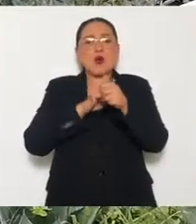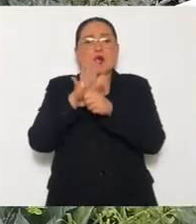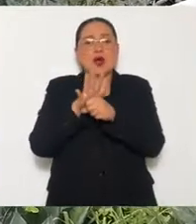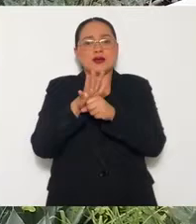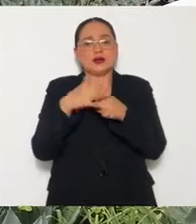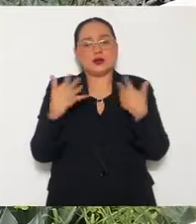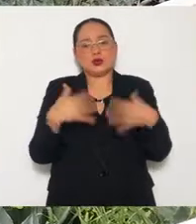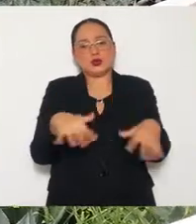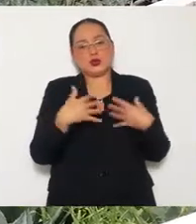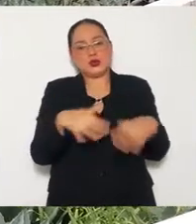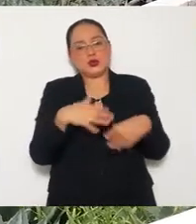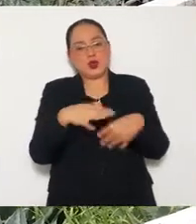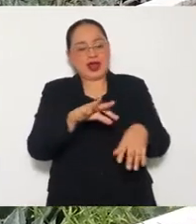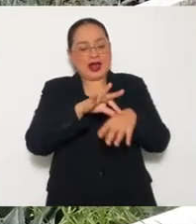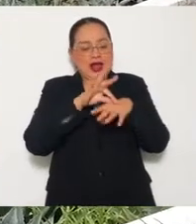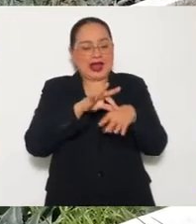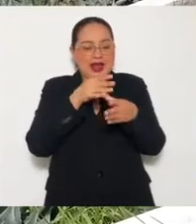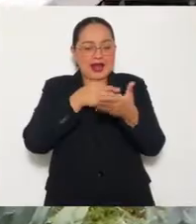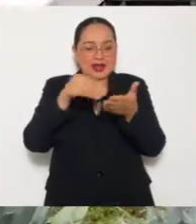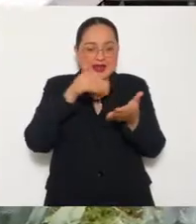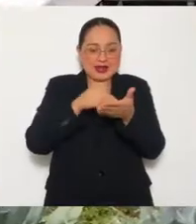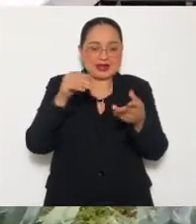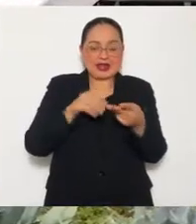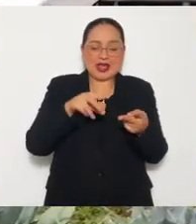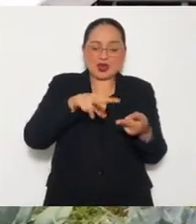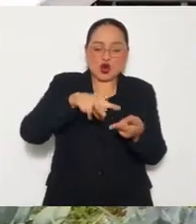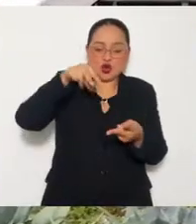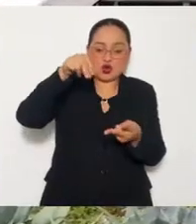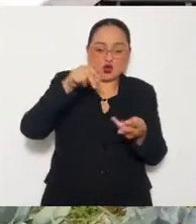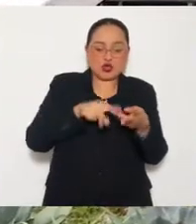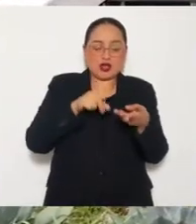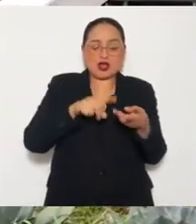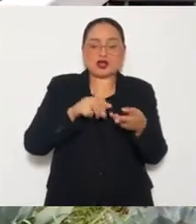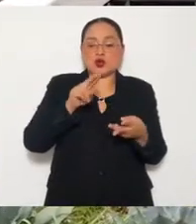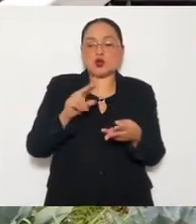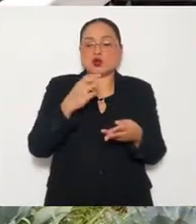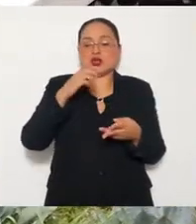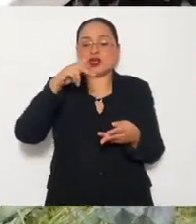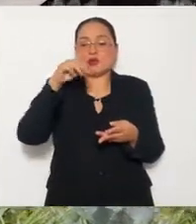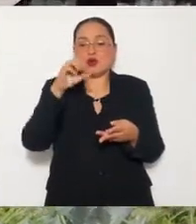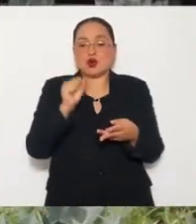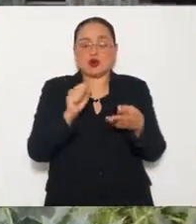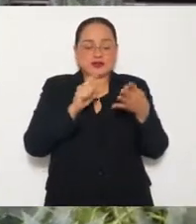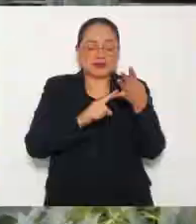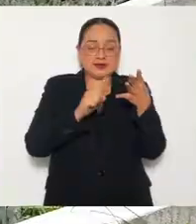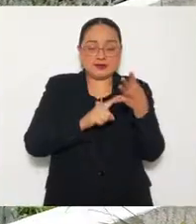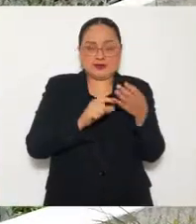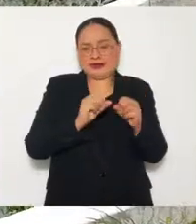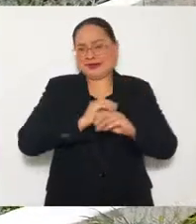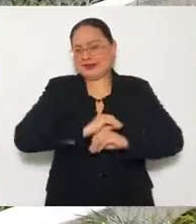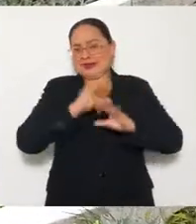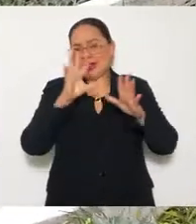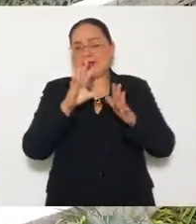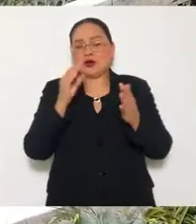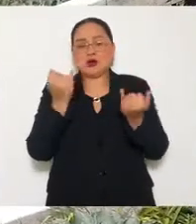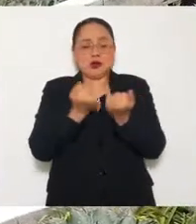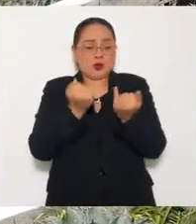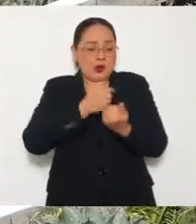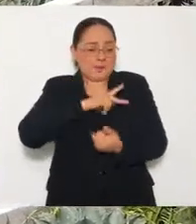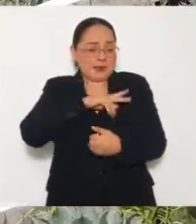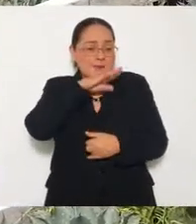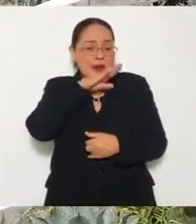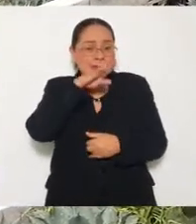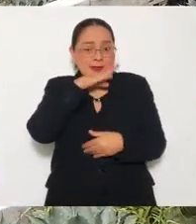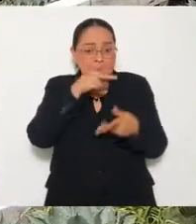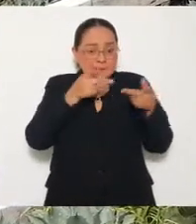Ah, no, pues las carnitas de Michoacán y las corundas y los suchepos en tiempo de lotes. Sin duda, y los que hace mi